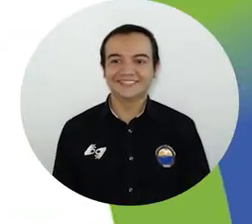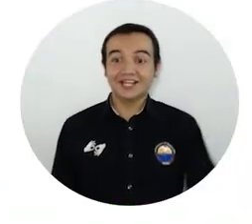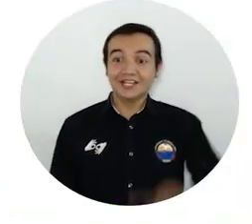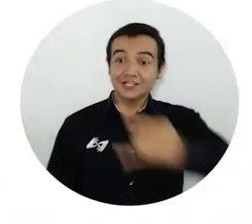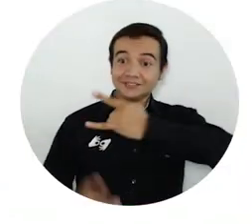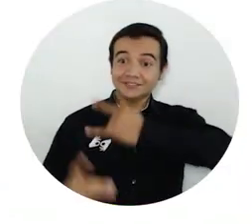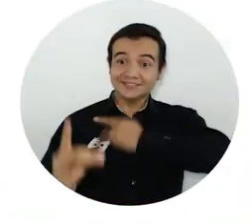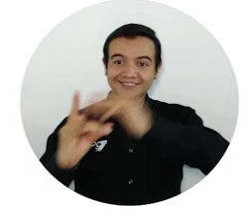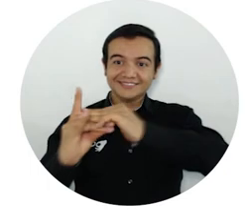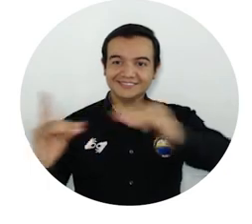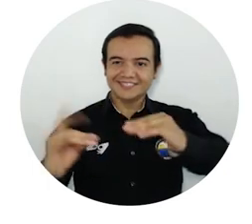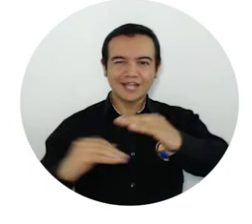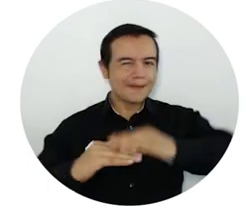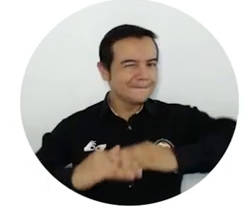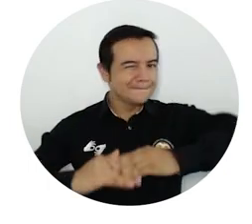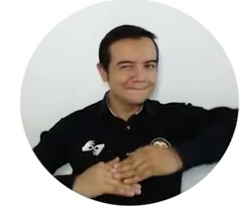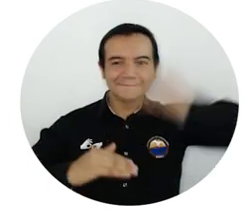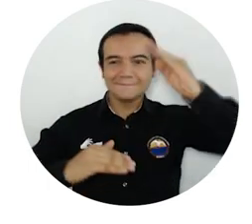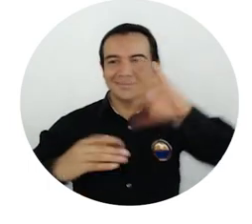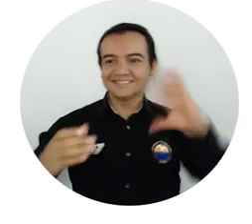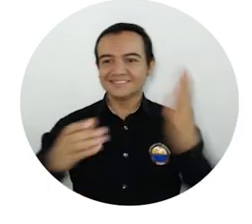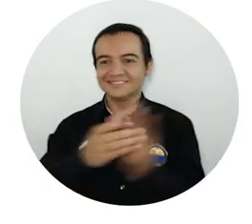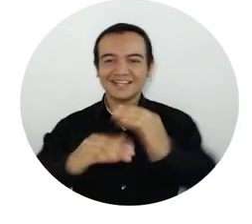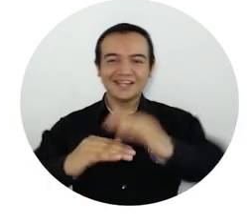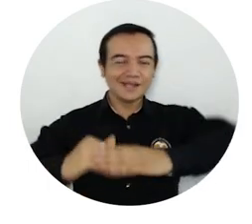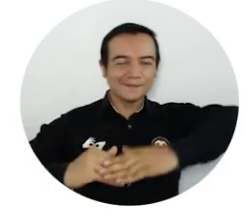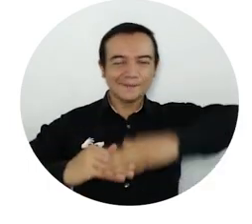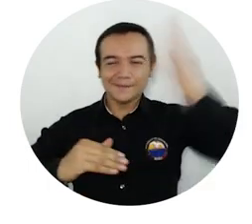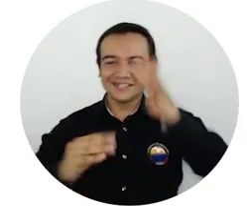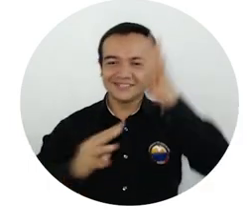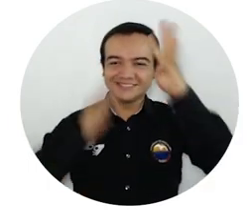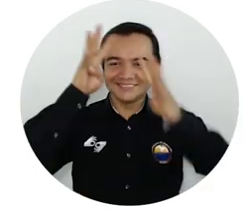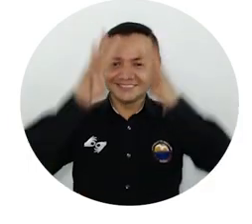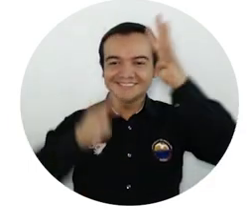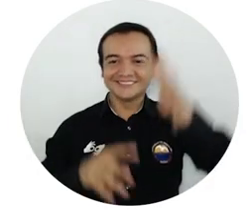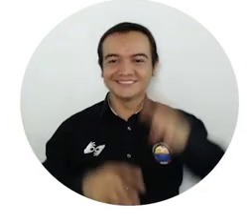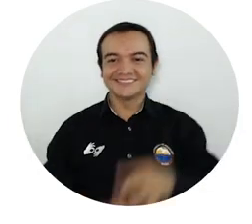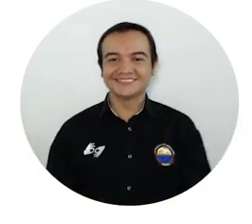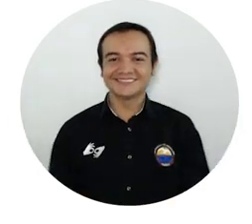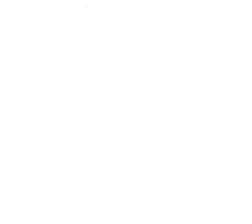Universidad del Matalena, aún más incluyente e innovadora.